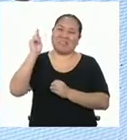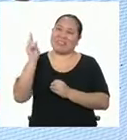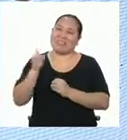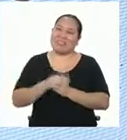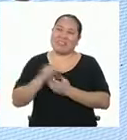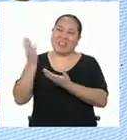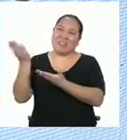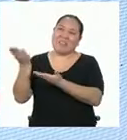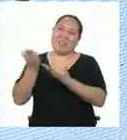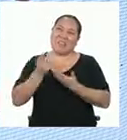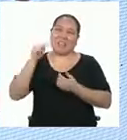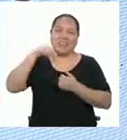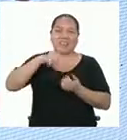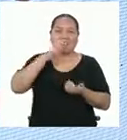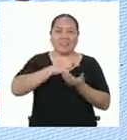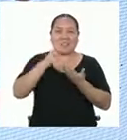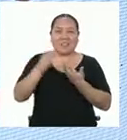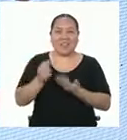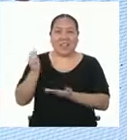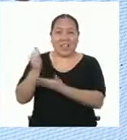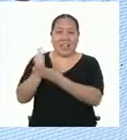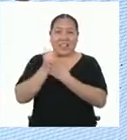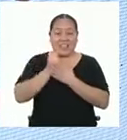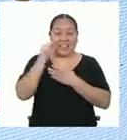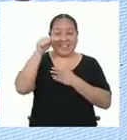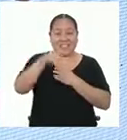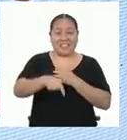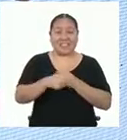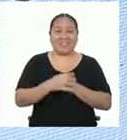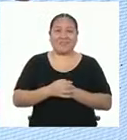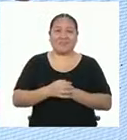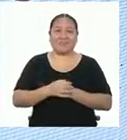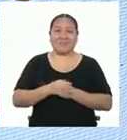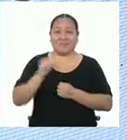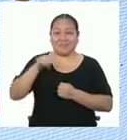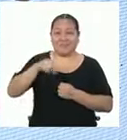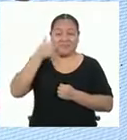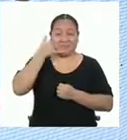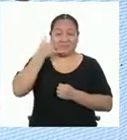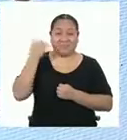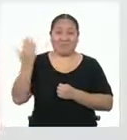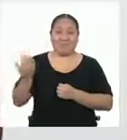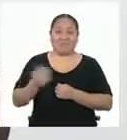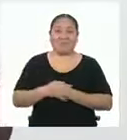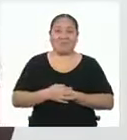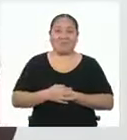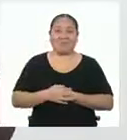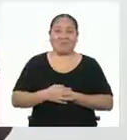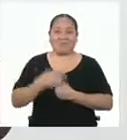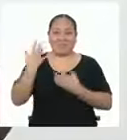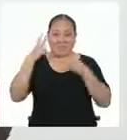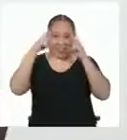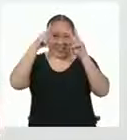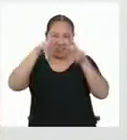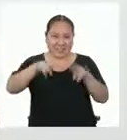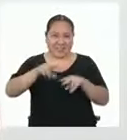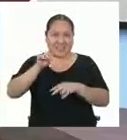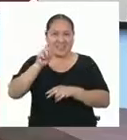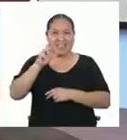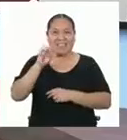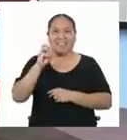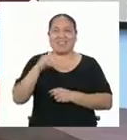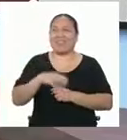invitarlo al programa y que nos ayude con esto. A ver, lo voy a timbrar. Te veo, Yaremis.